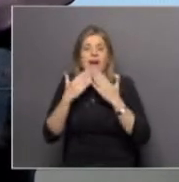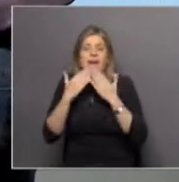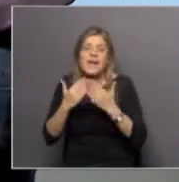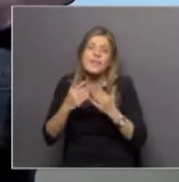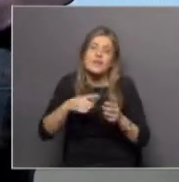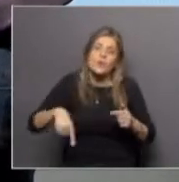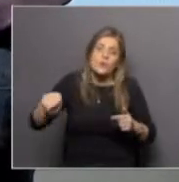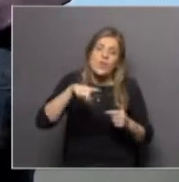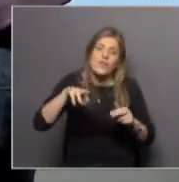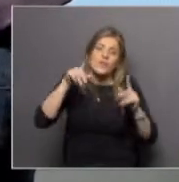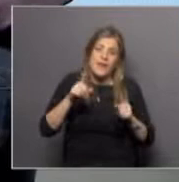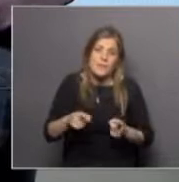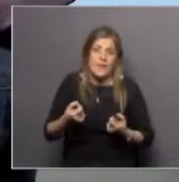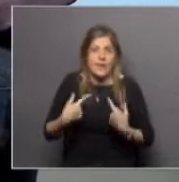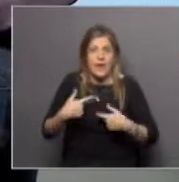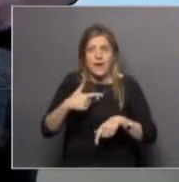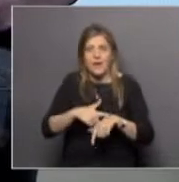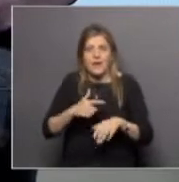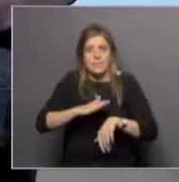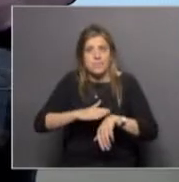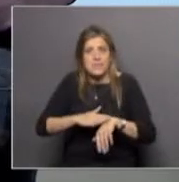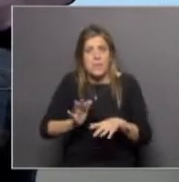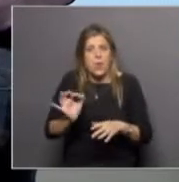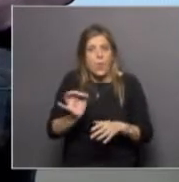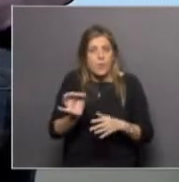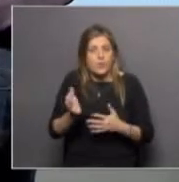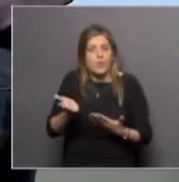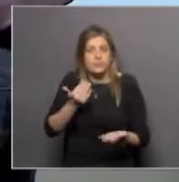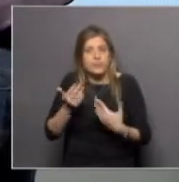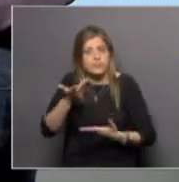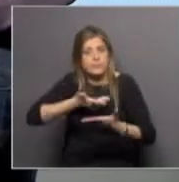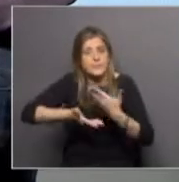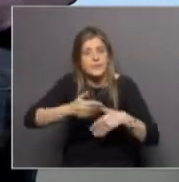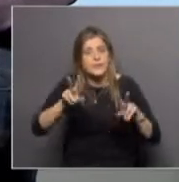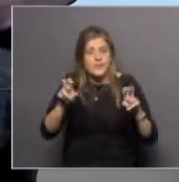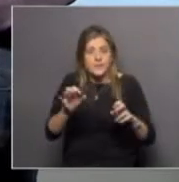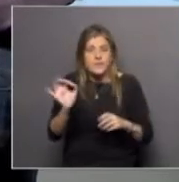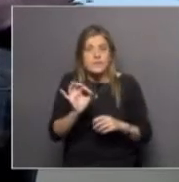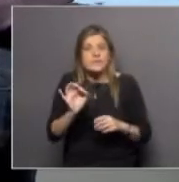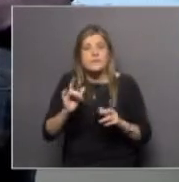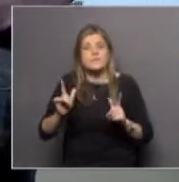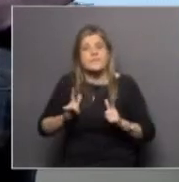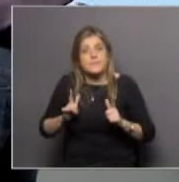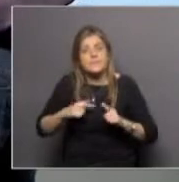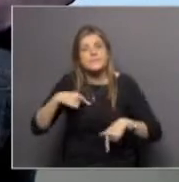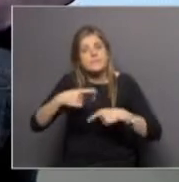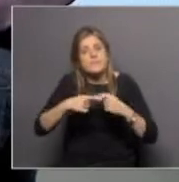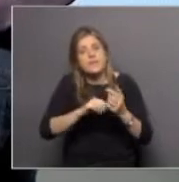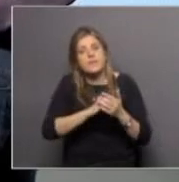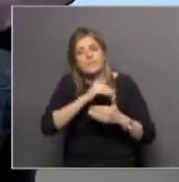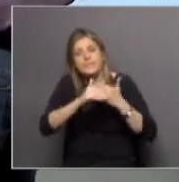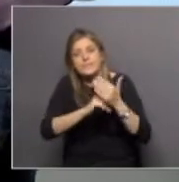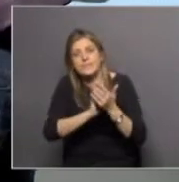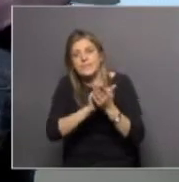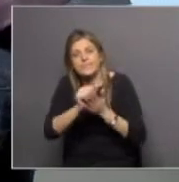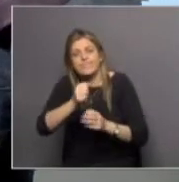ustedes por el espacio y por la oportunidad y, bueno, y esperemos seguir desarrollando la